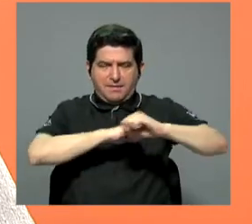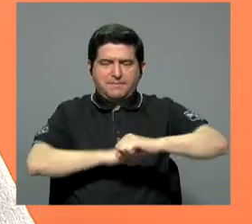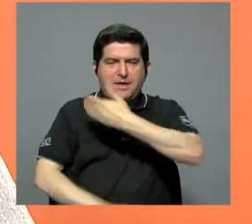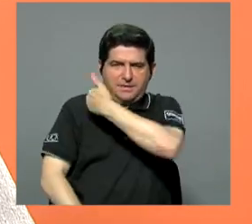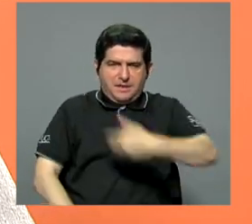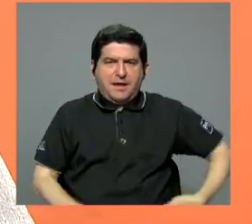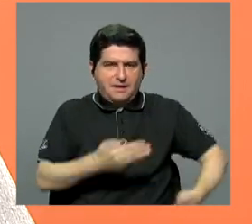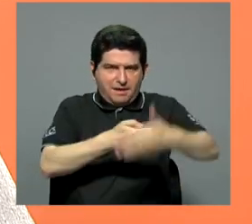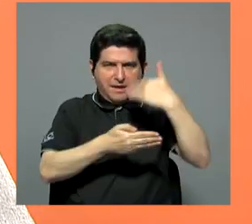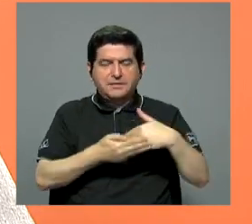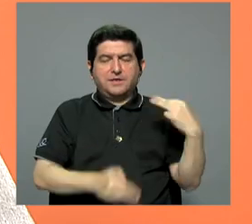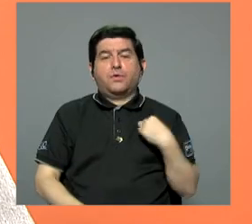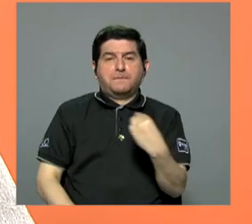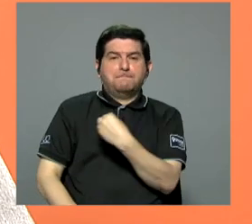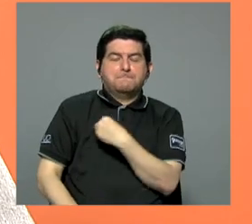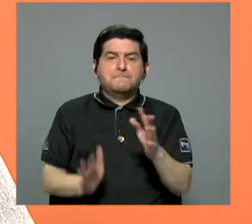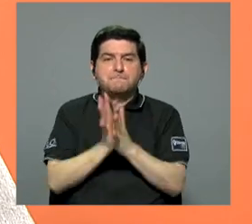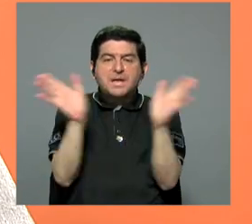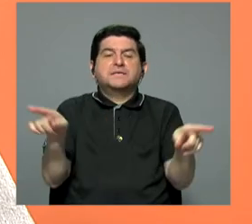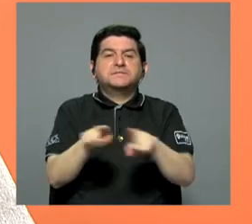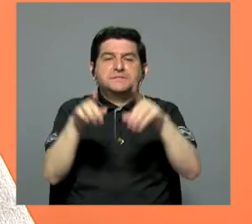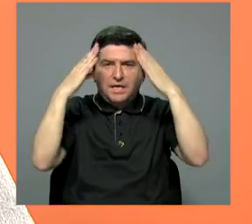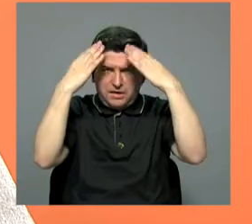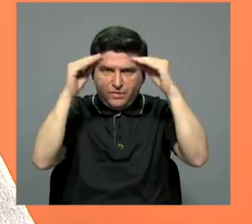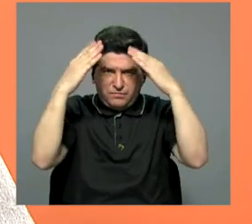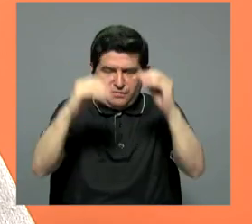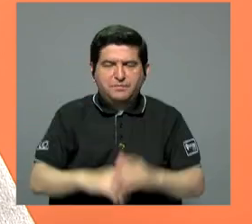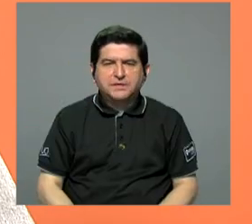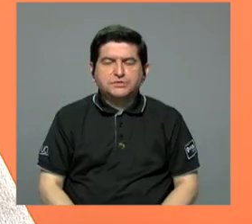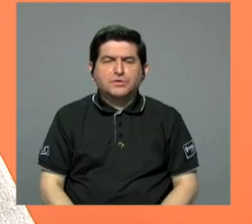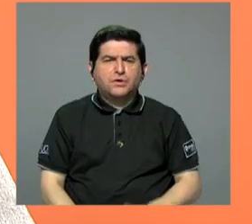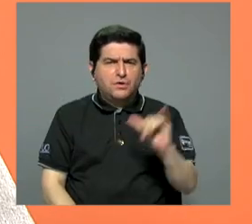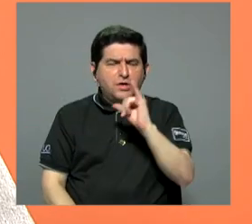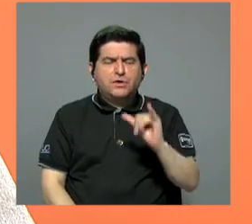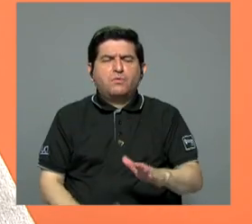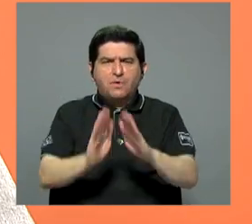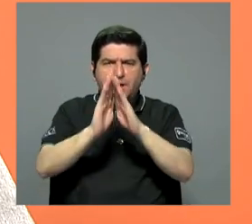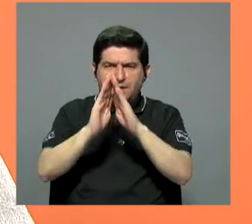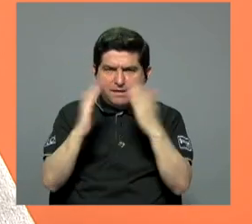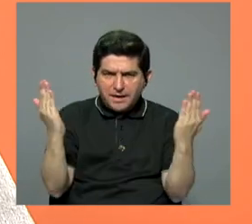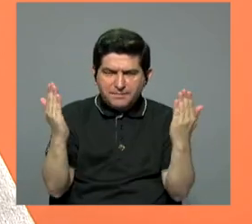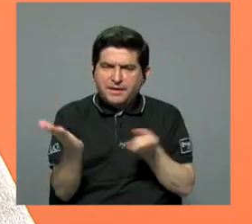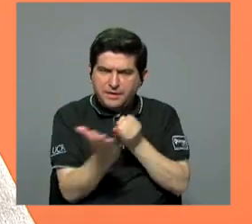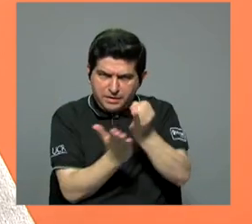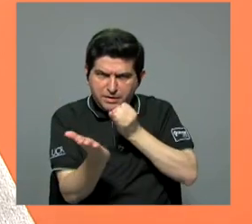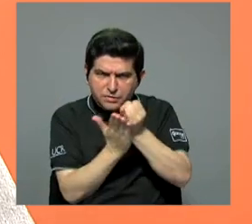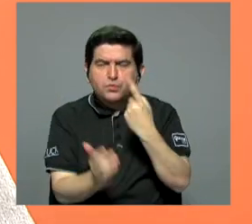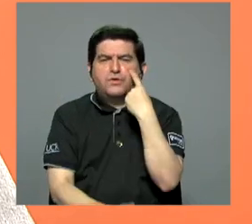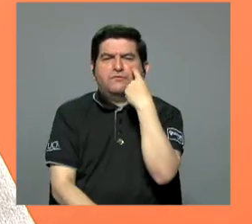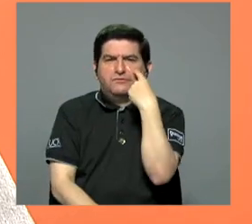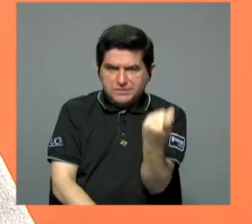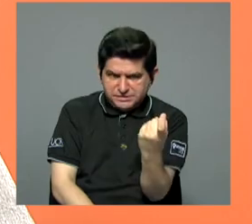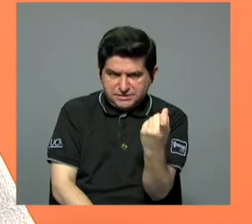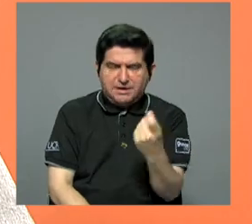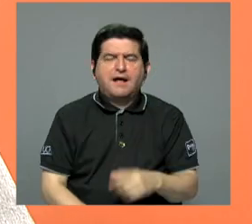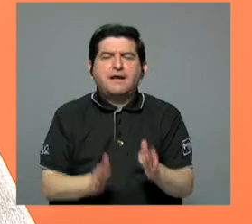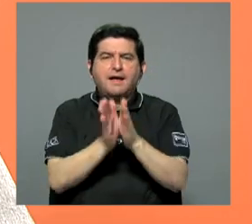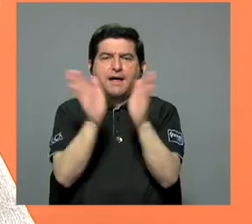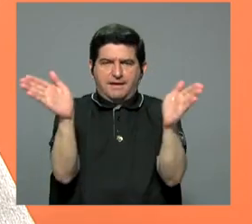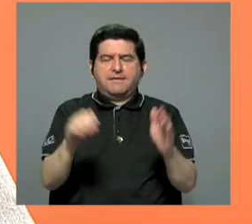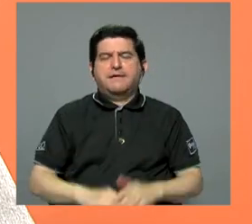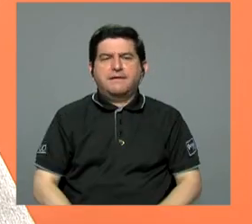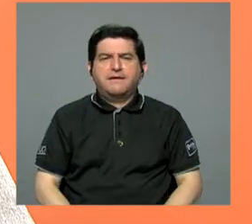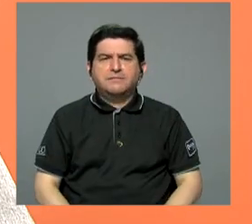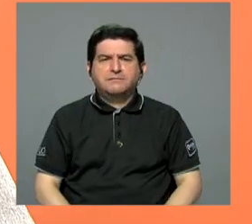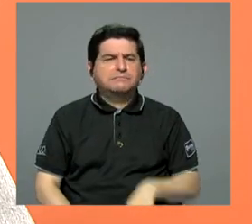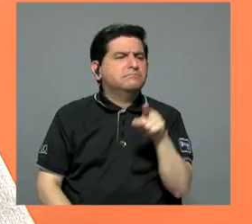anterior. El Ministerio Público además ha informado de que también se abre una investigación en la Fiscalía o que la Fiscalía General también